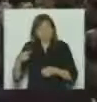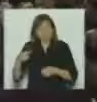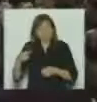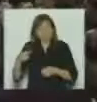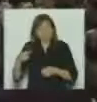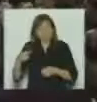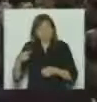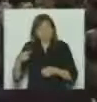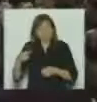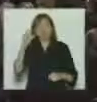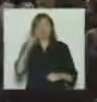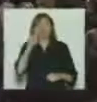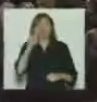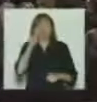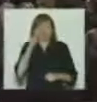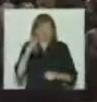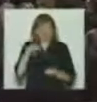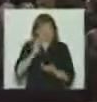Carranza.